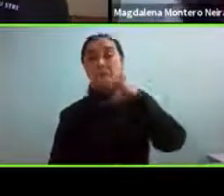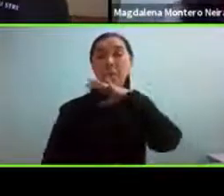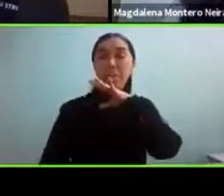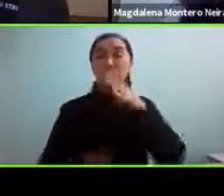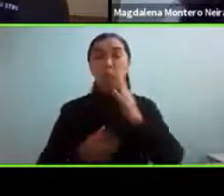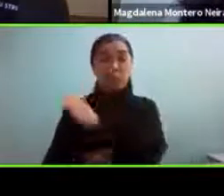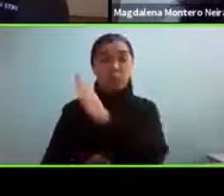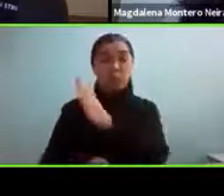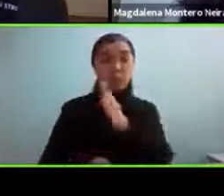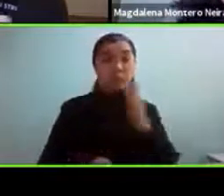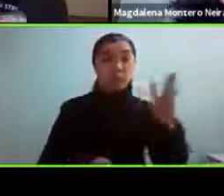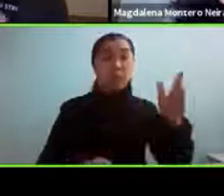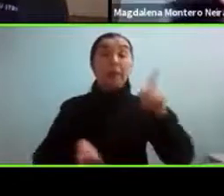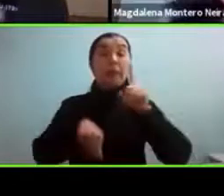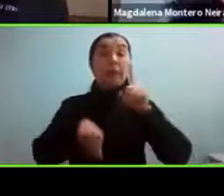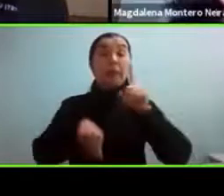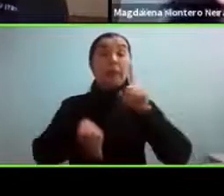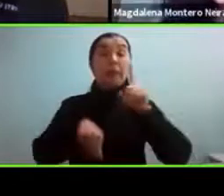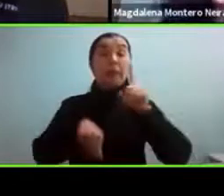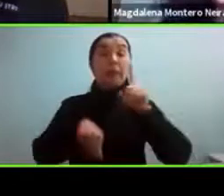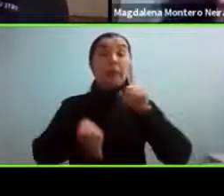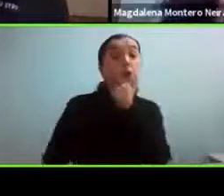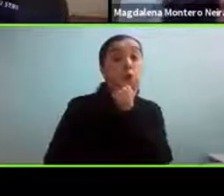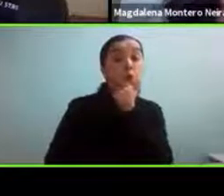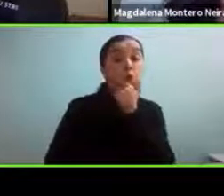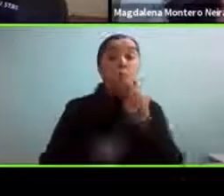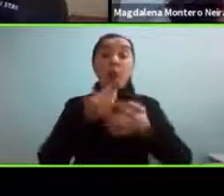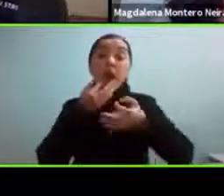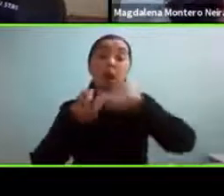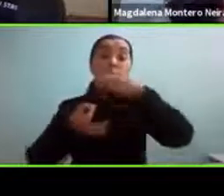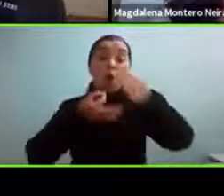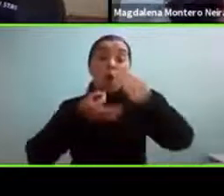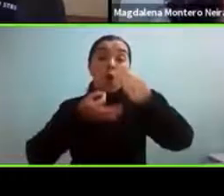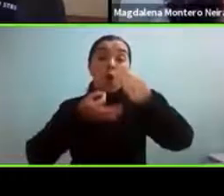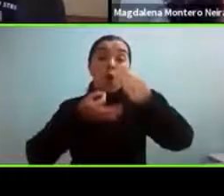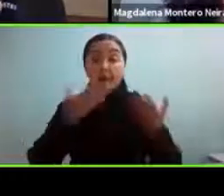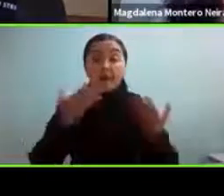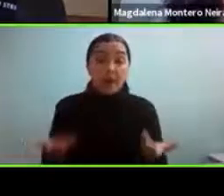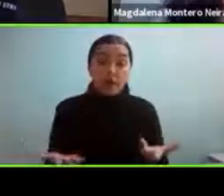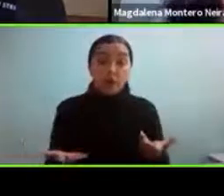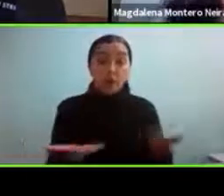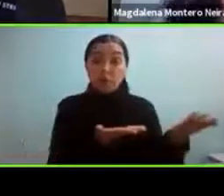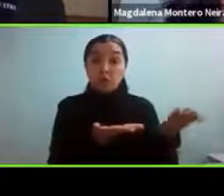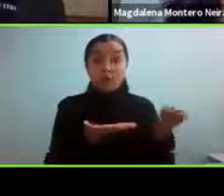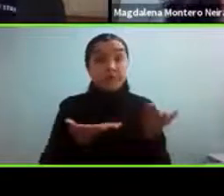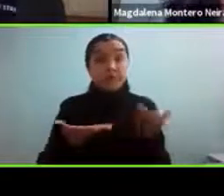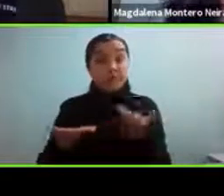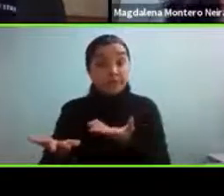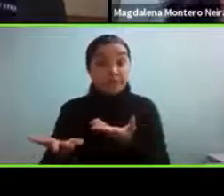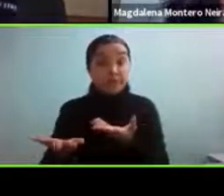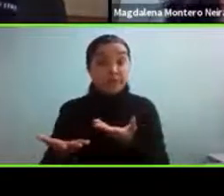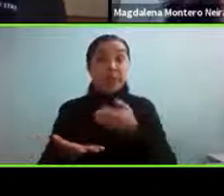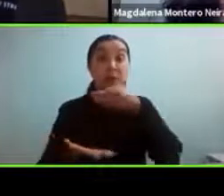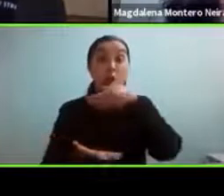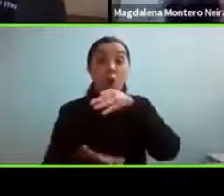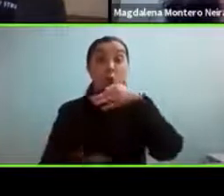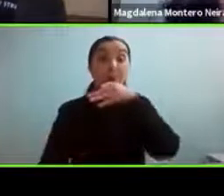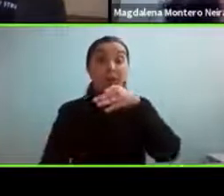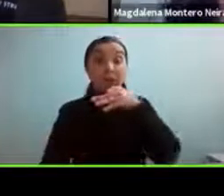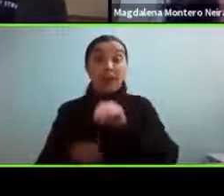responder dudas, hacer comentarios, etc. Así que los voy a invitar a que en los comentarios vayan dejando sus